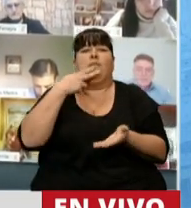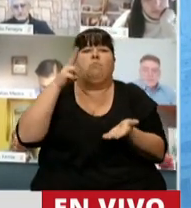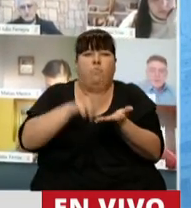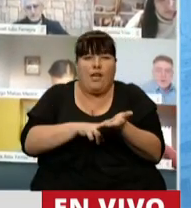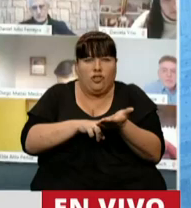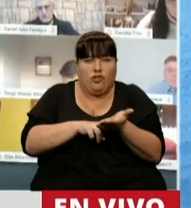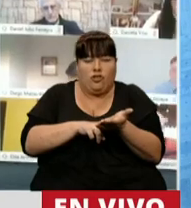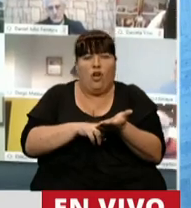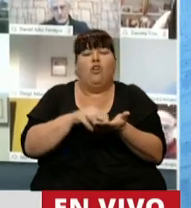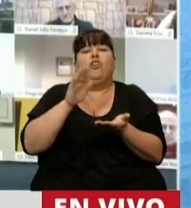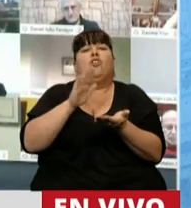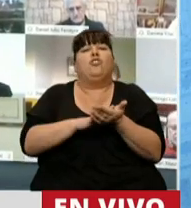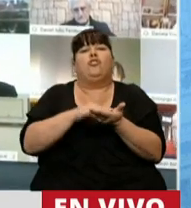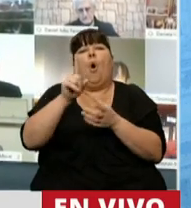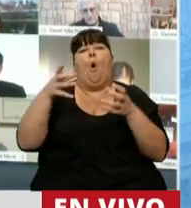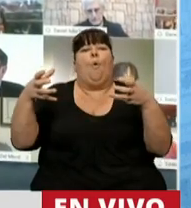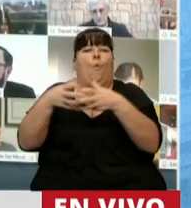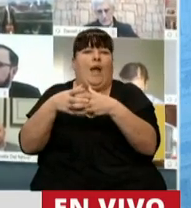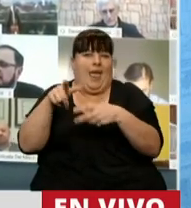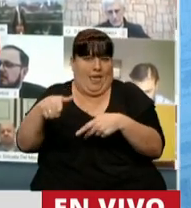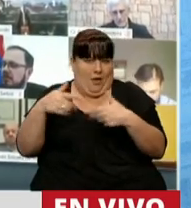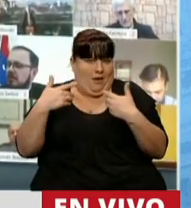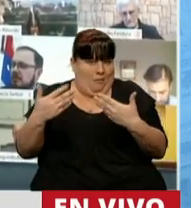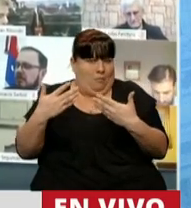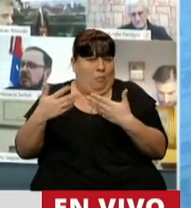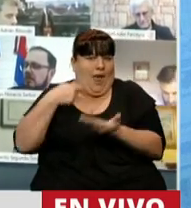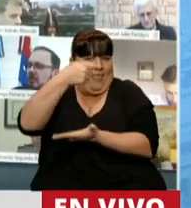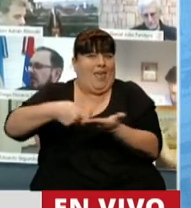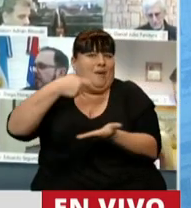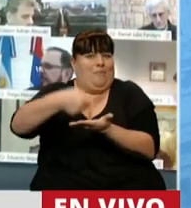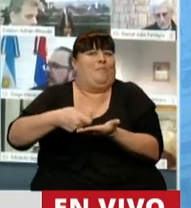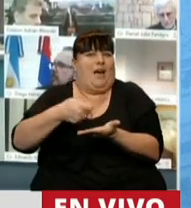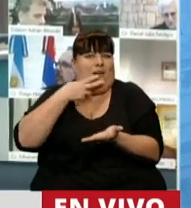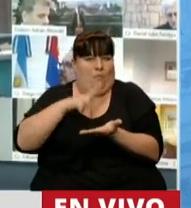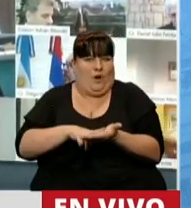tributaria sobre sectores con capacidad contributiva.